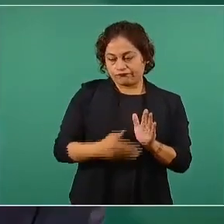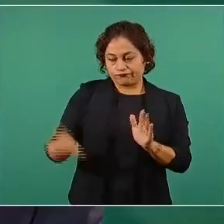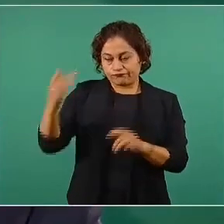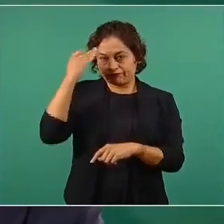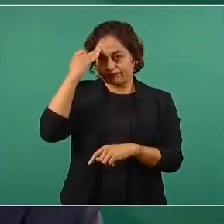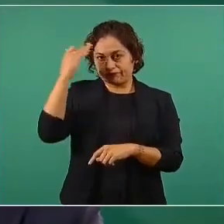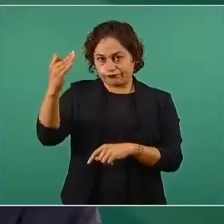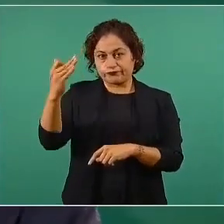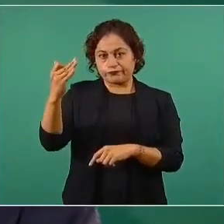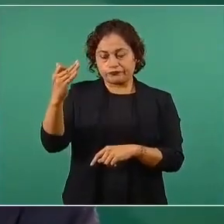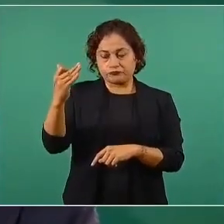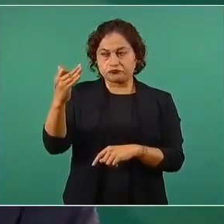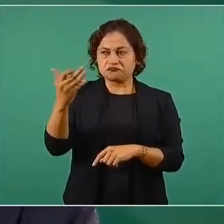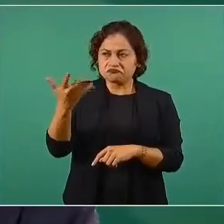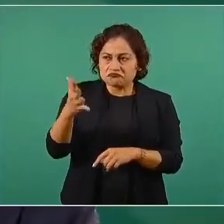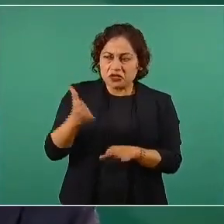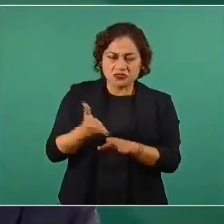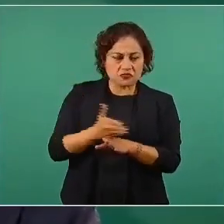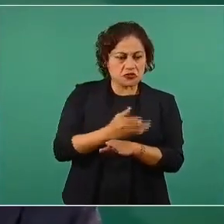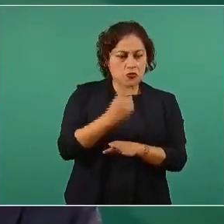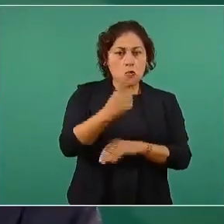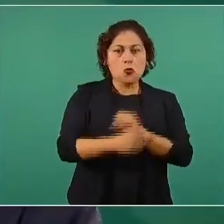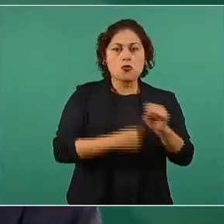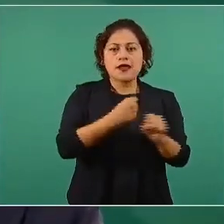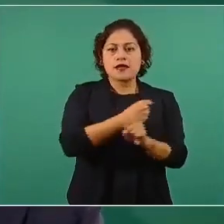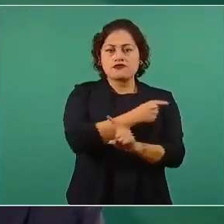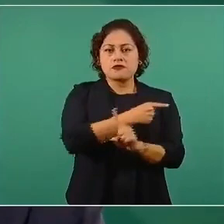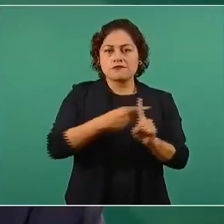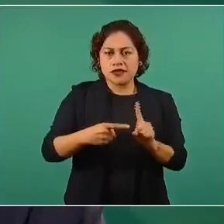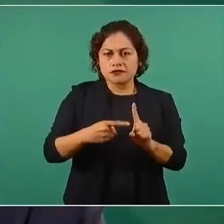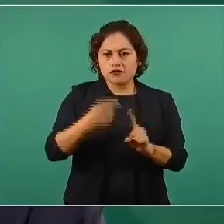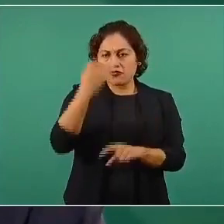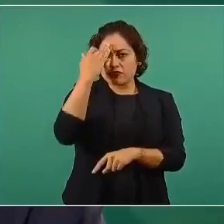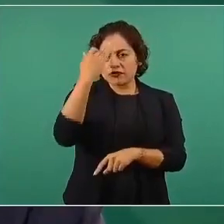como año y medio con pandemia.